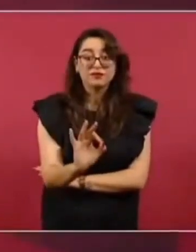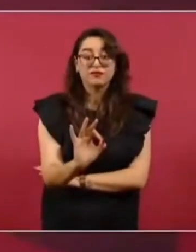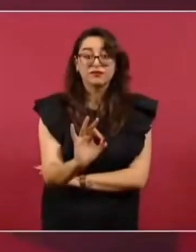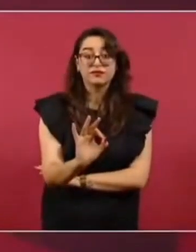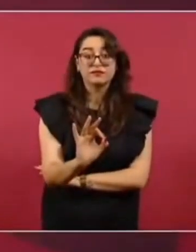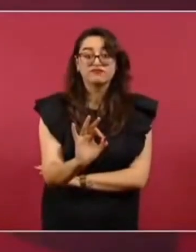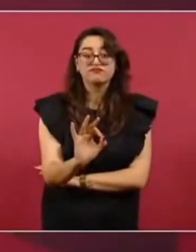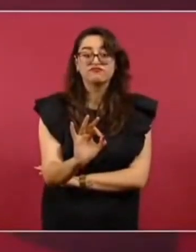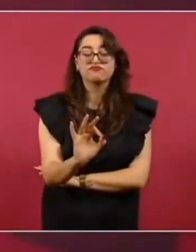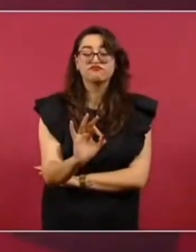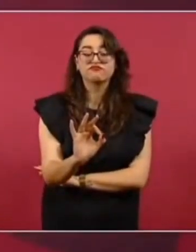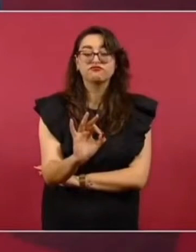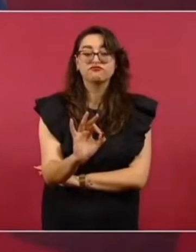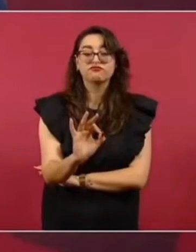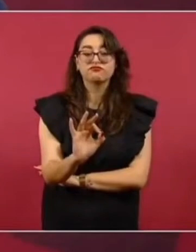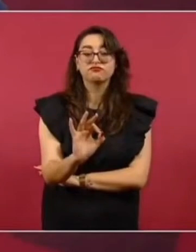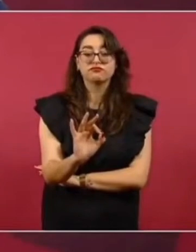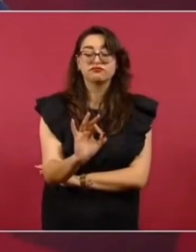está a favor